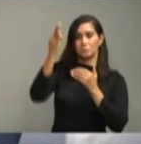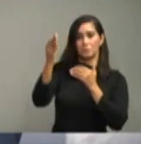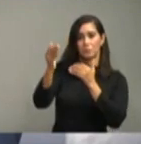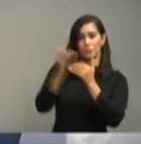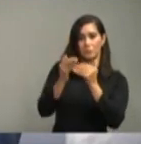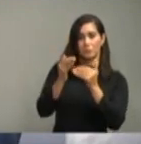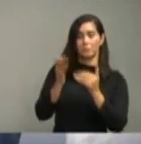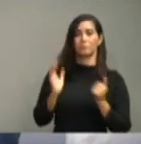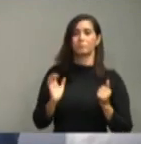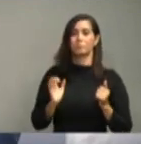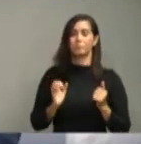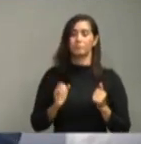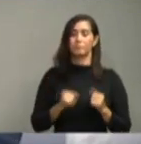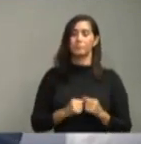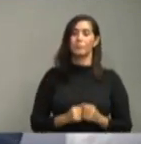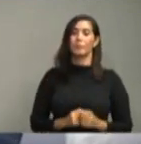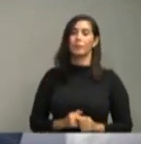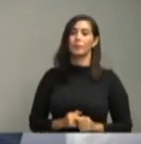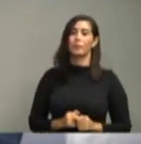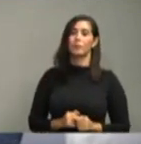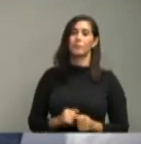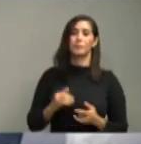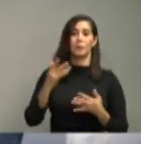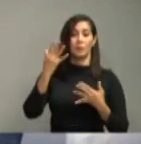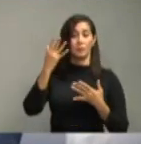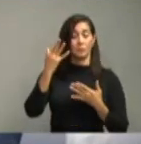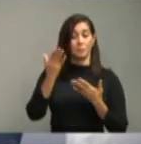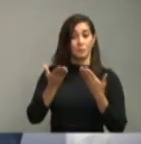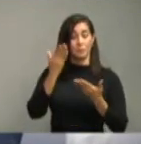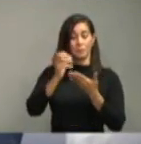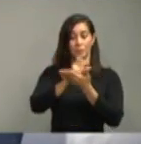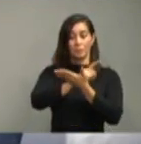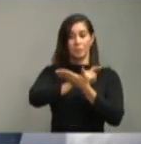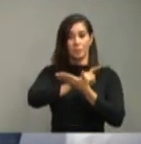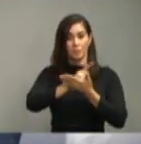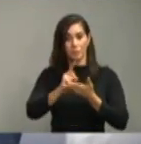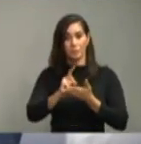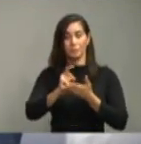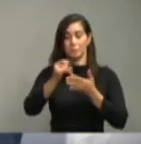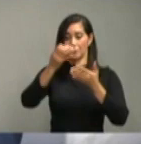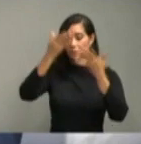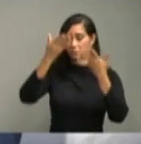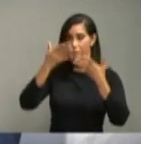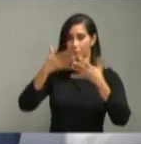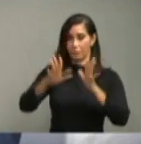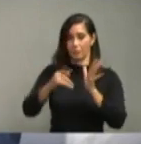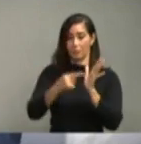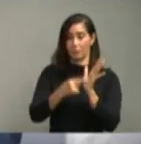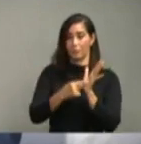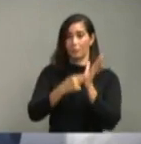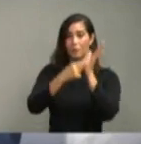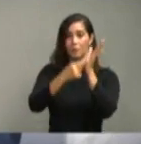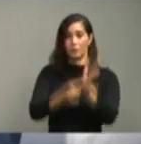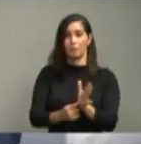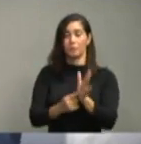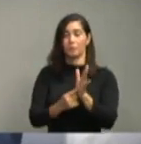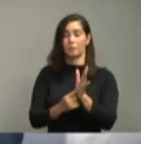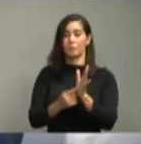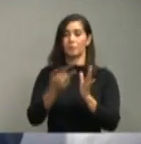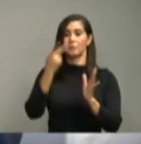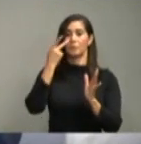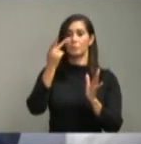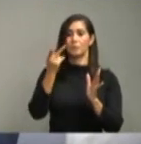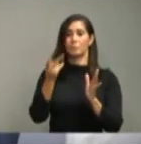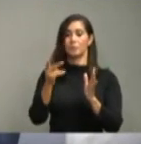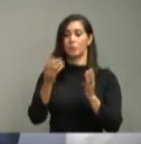enfermedad. Eso espero que esta semana ya esté listo y va a agregar un elemento nuevo, diría yo,